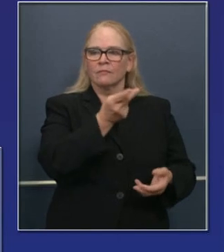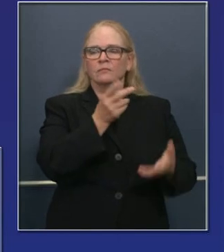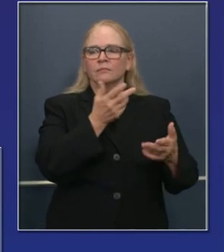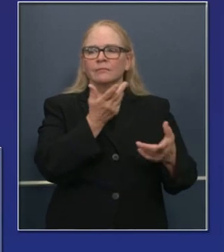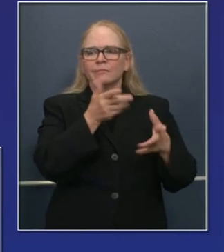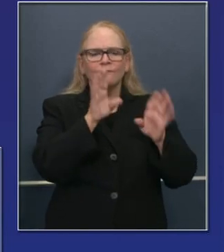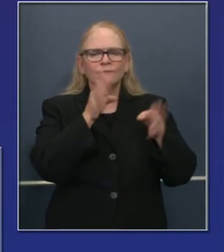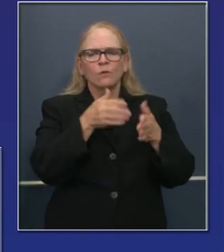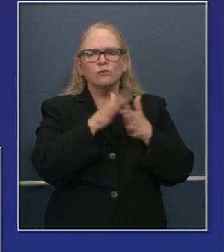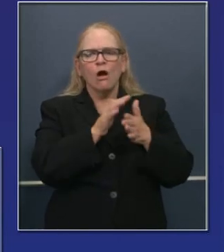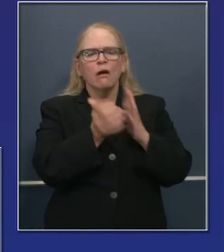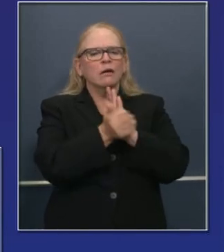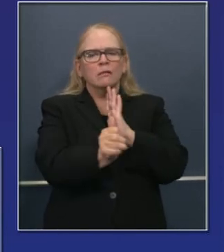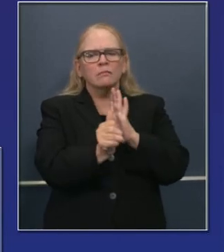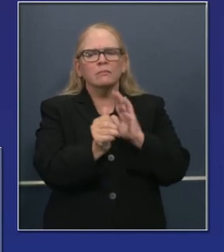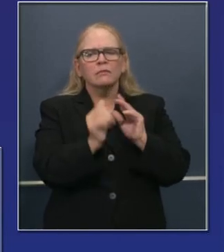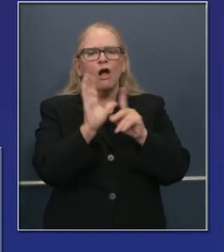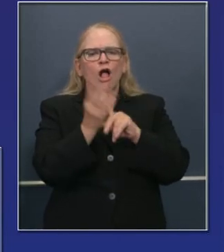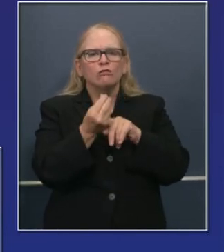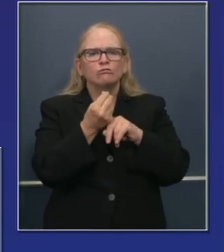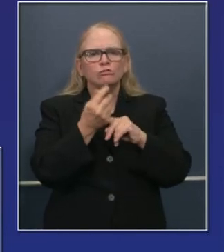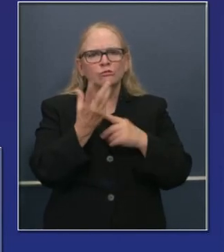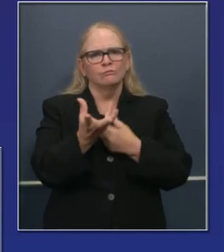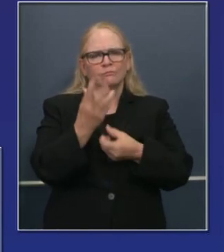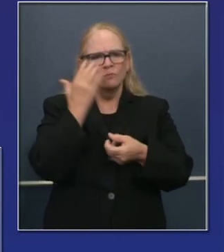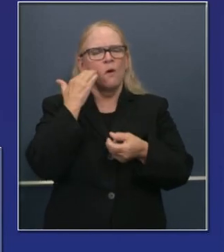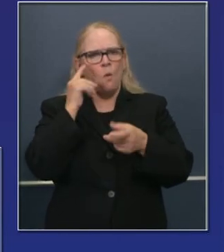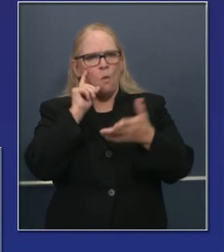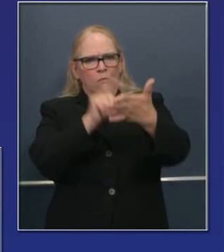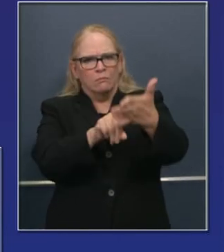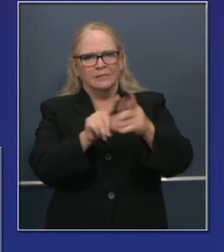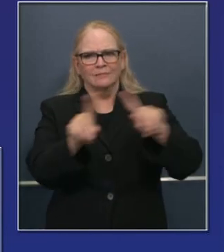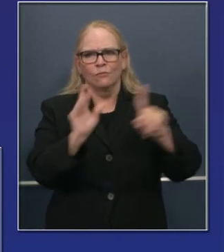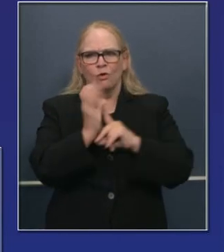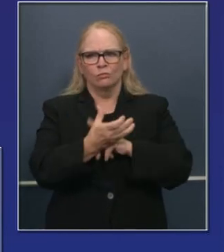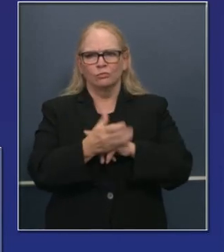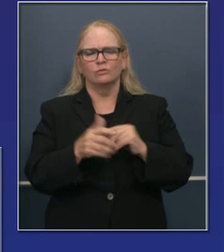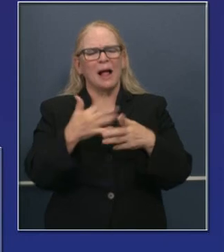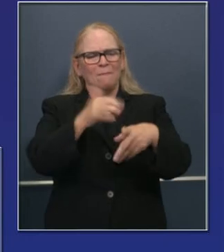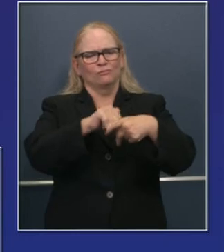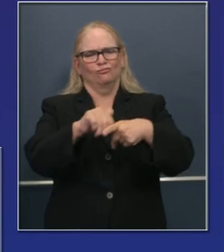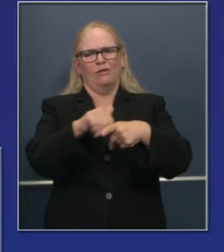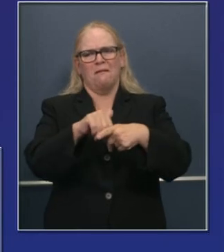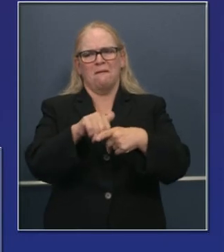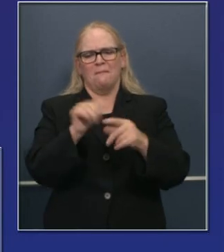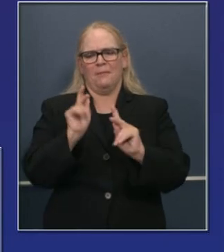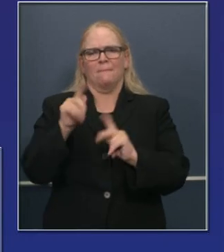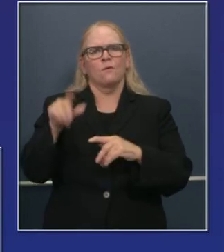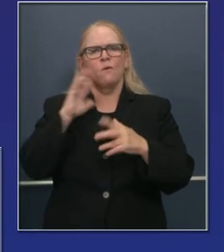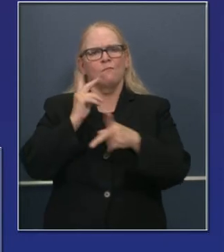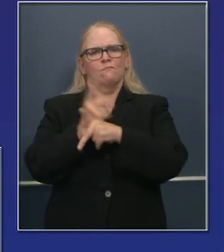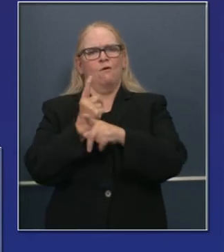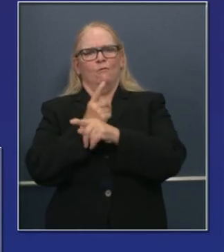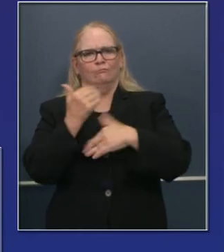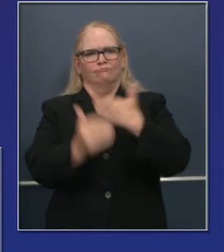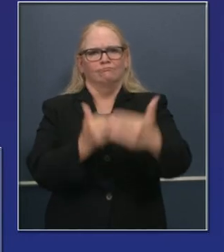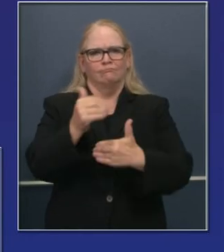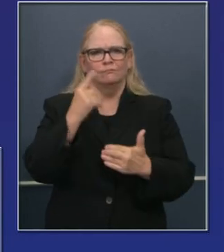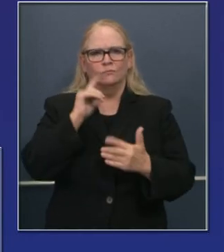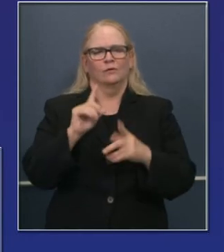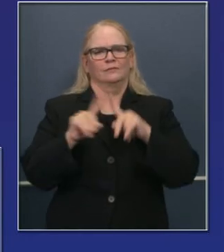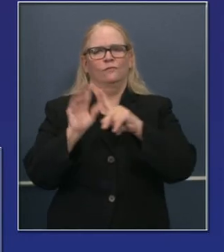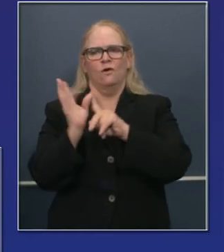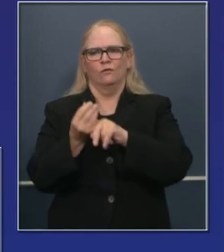sobre esfuerzos de competencia cultural, el esfuerzo filantrópico que es en adición a los